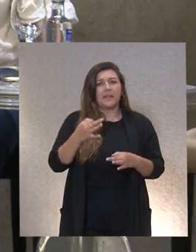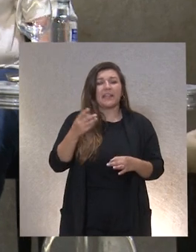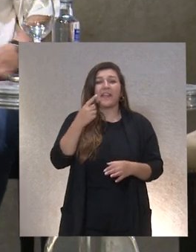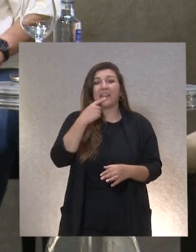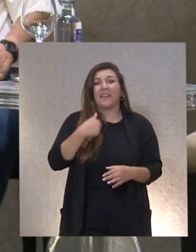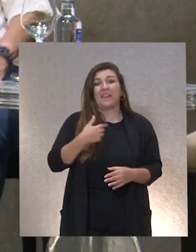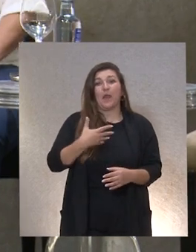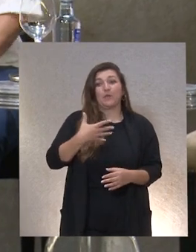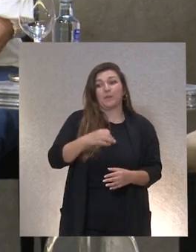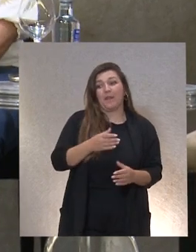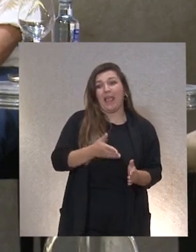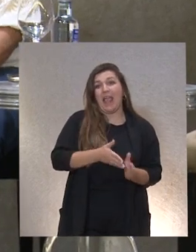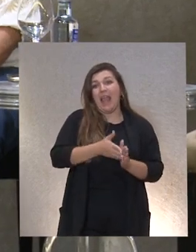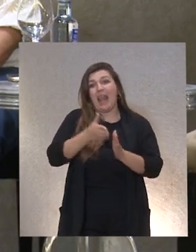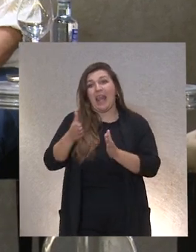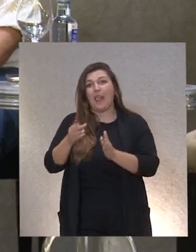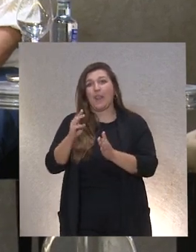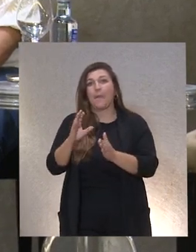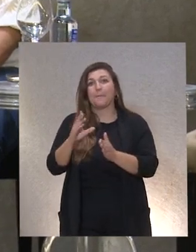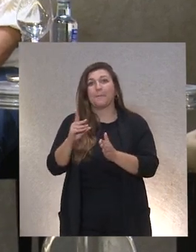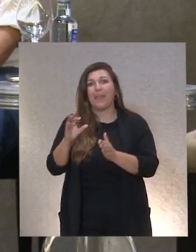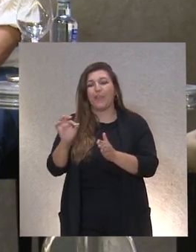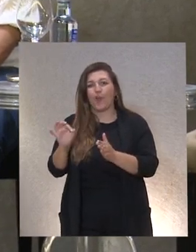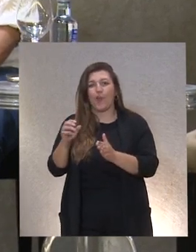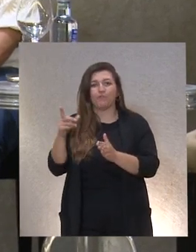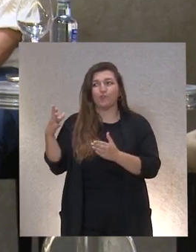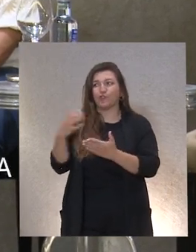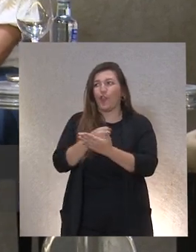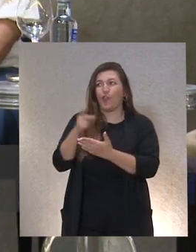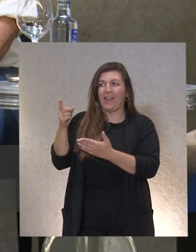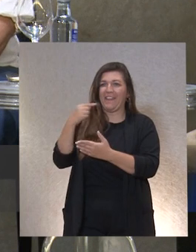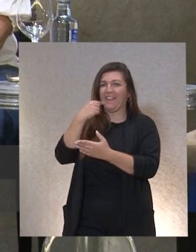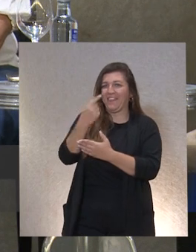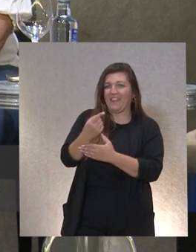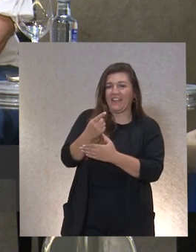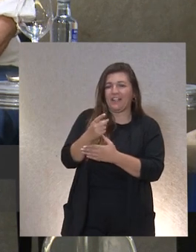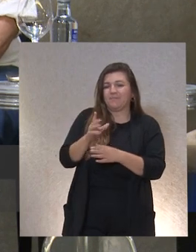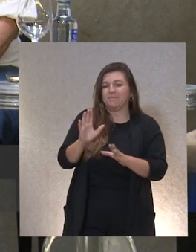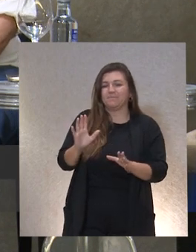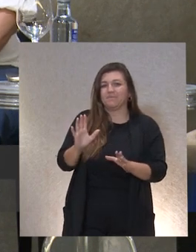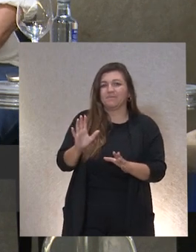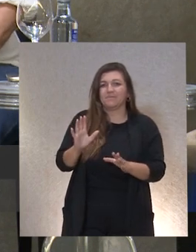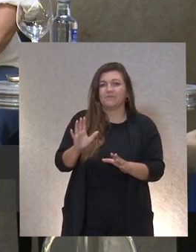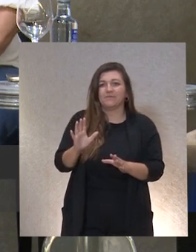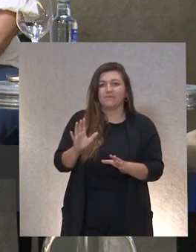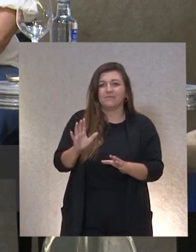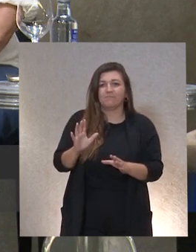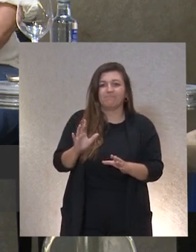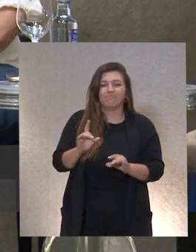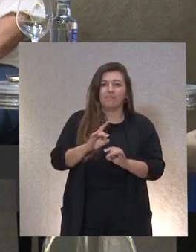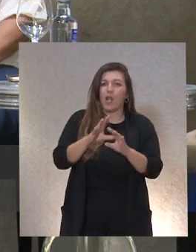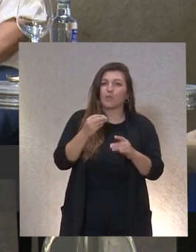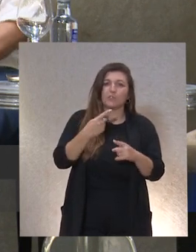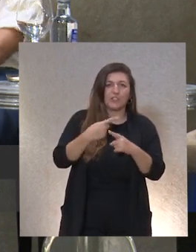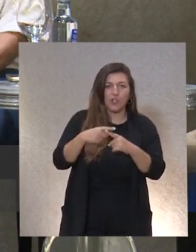de acompañar a Pedro aquí digo todo lo que hay que decir lo tiene que decir Pedro y por supuesto hay muchas